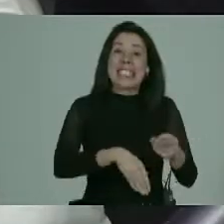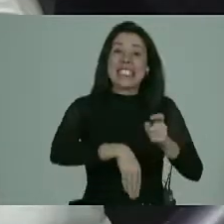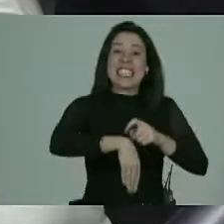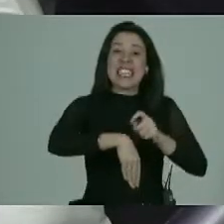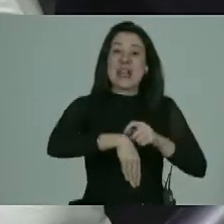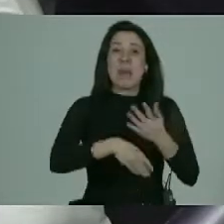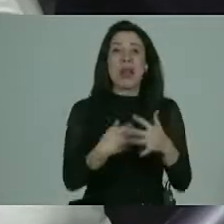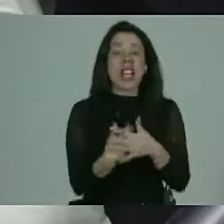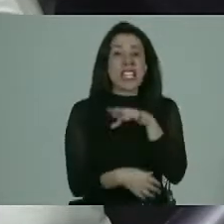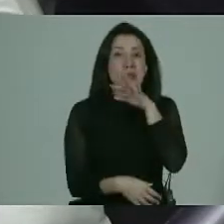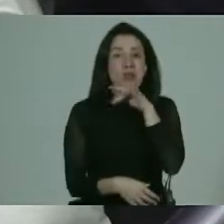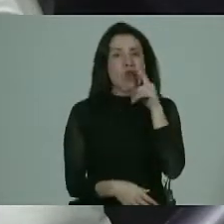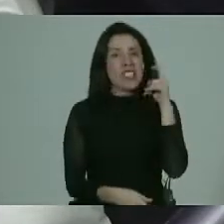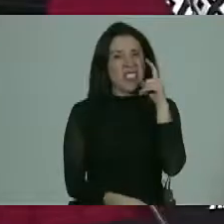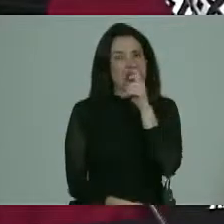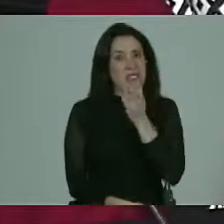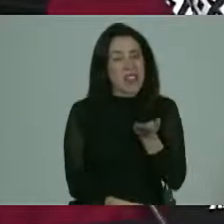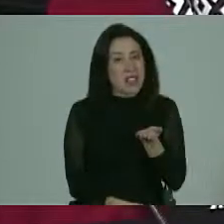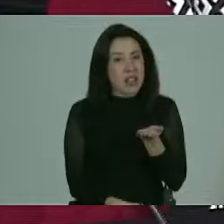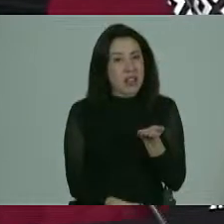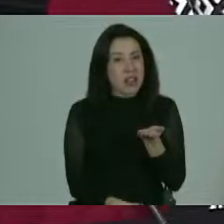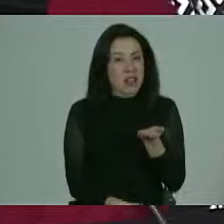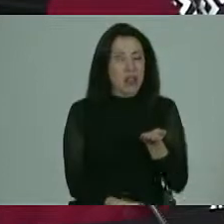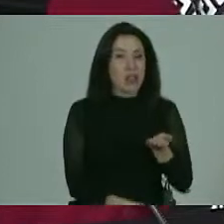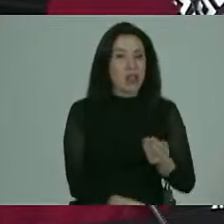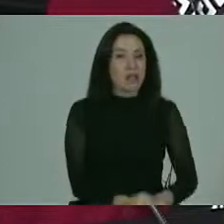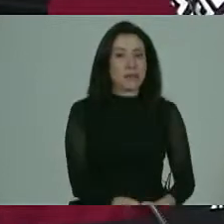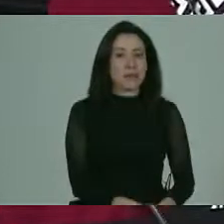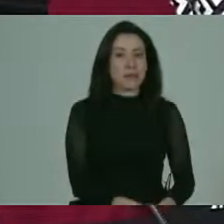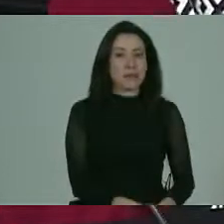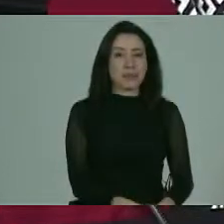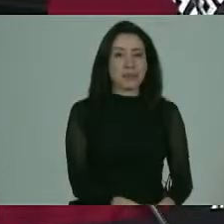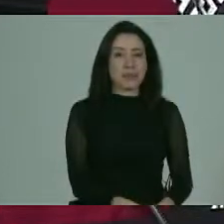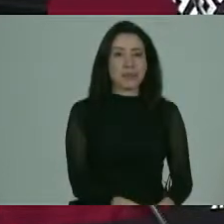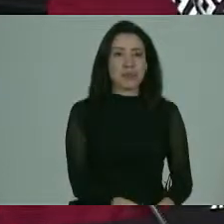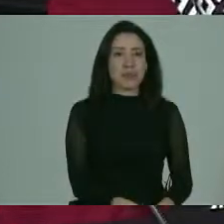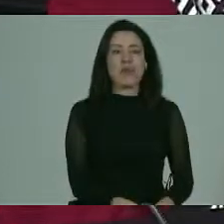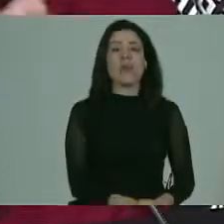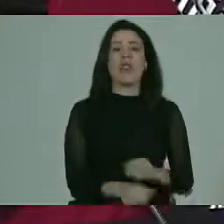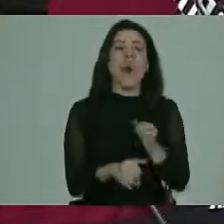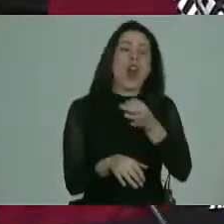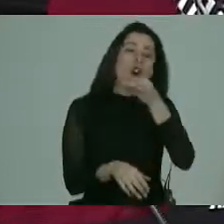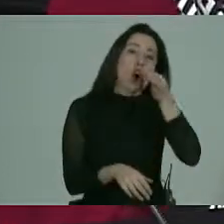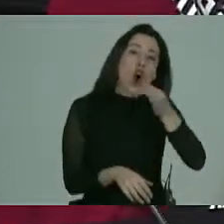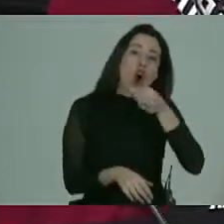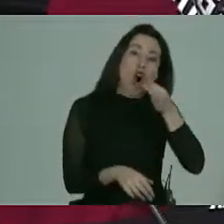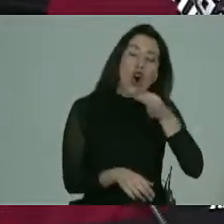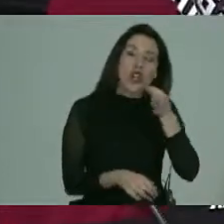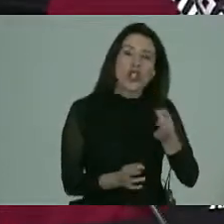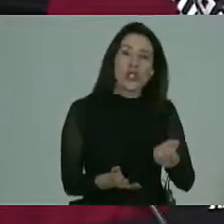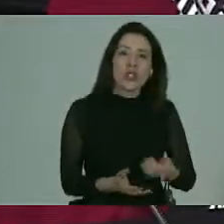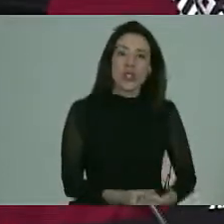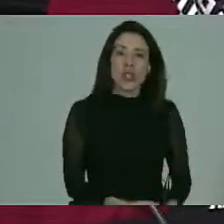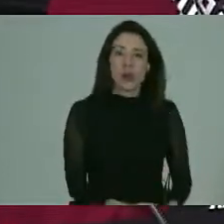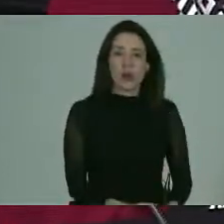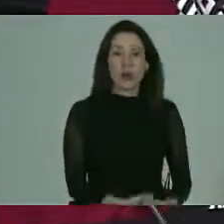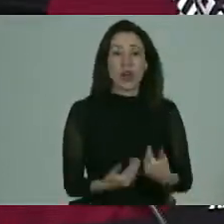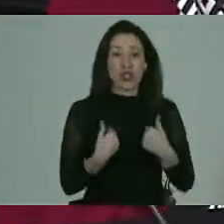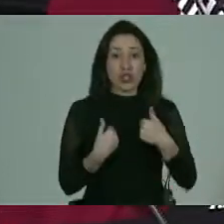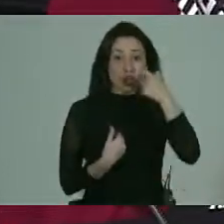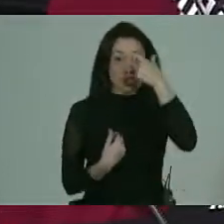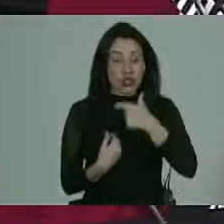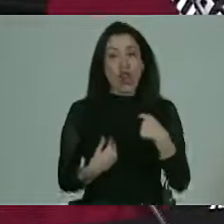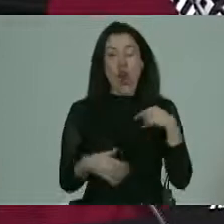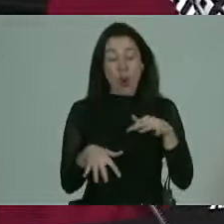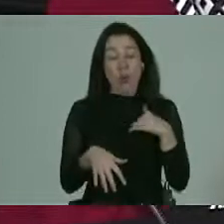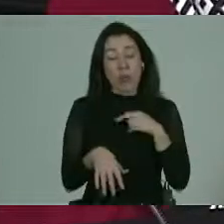el fondo uno en 15 minutos a veces cuesta hacer como una consejería y yo personalmente me